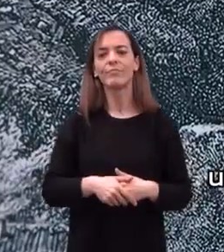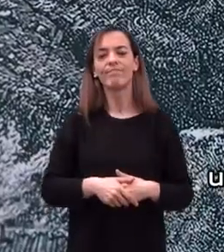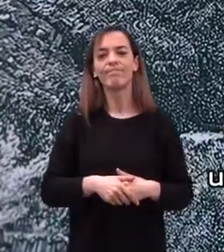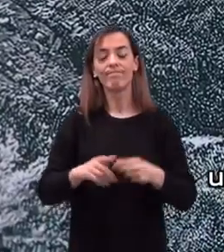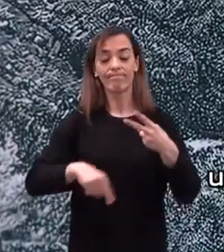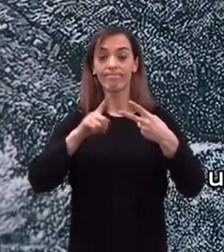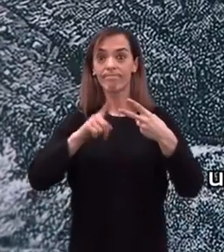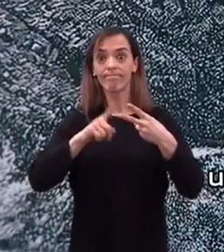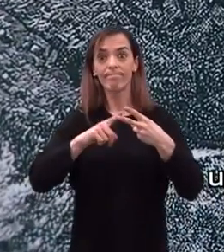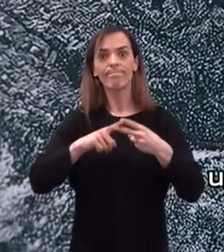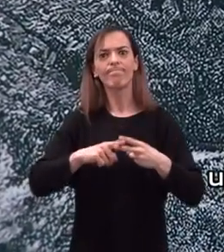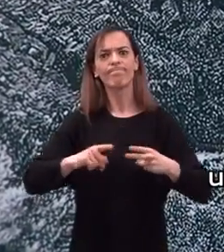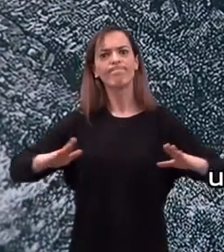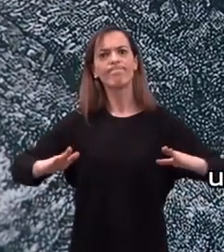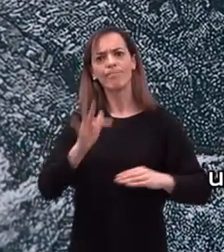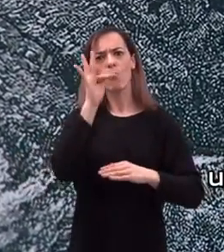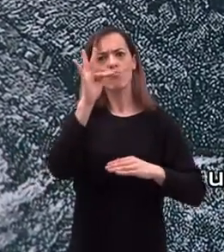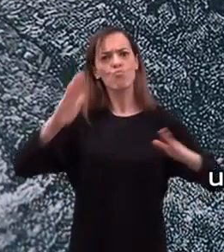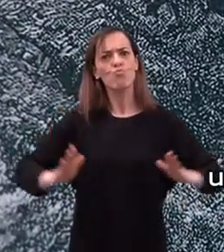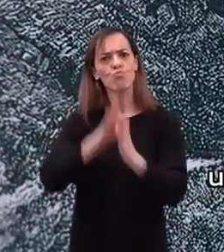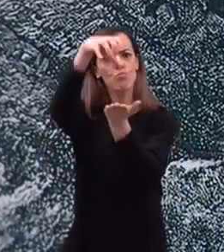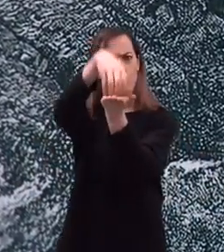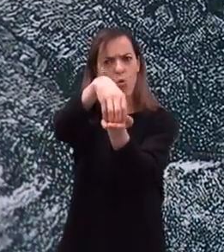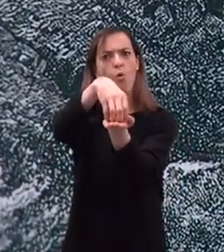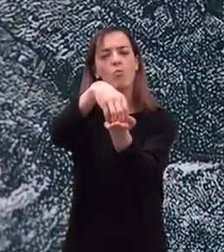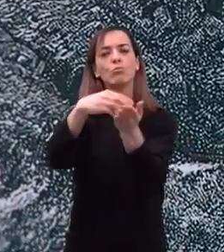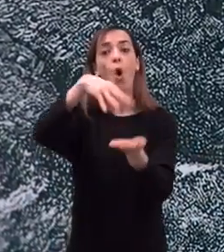Un mausoleo con un obelisco dedicado a Pelayo.